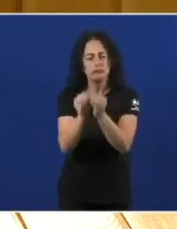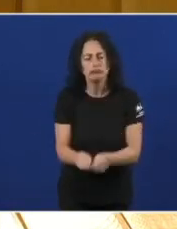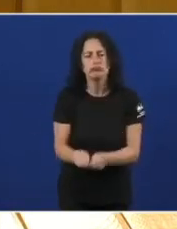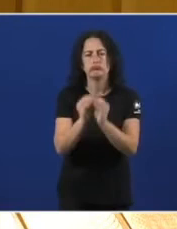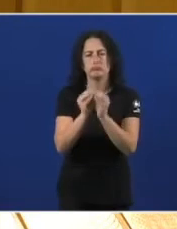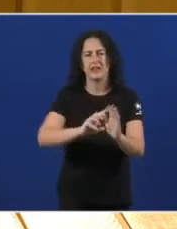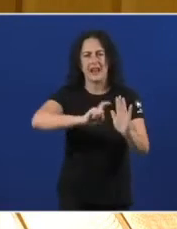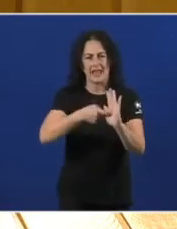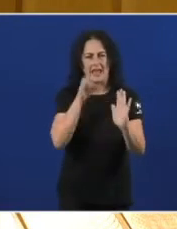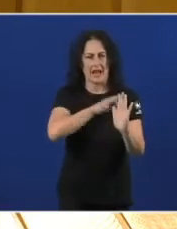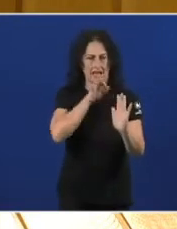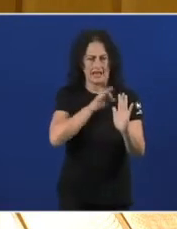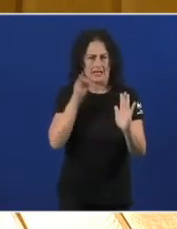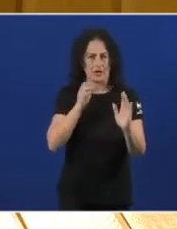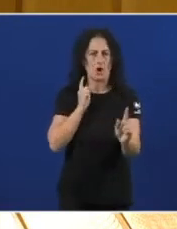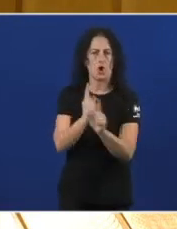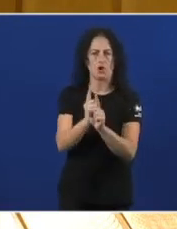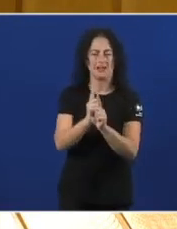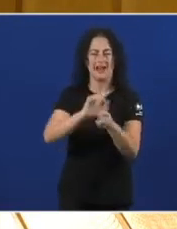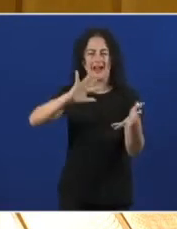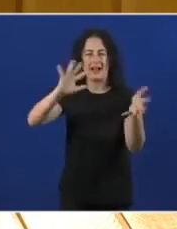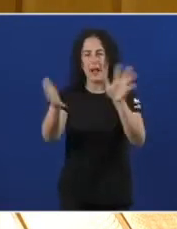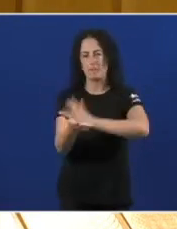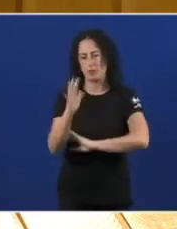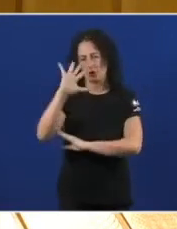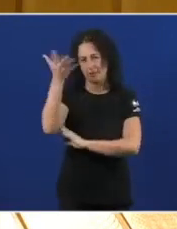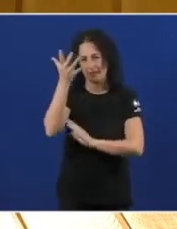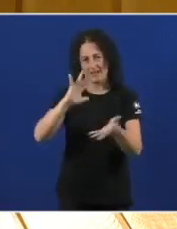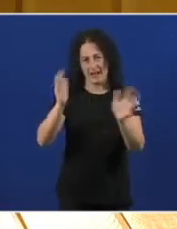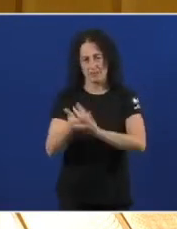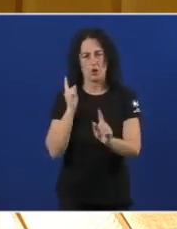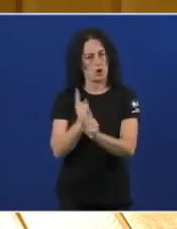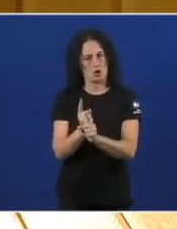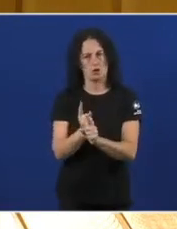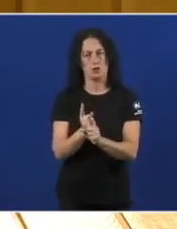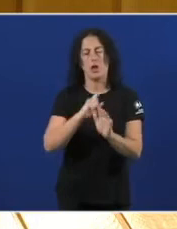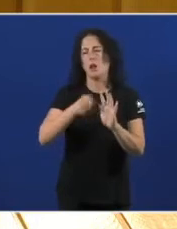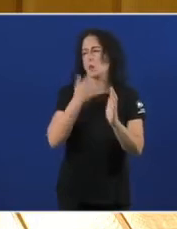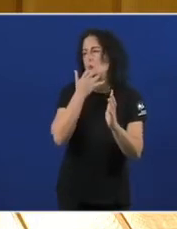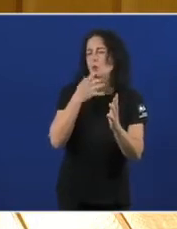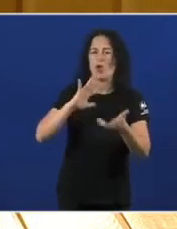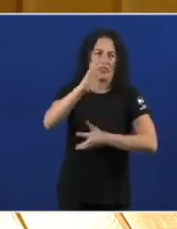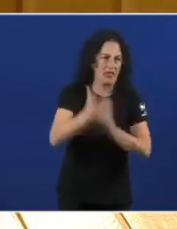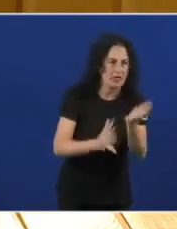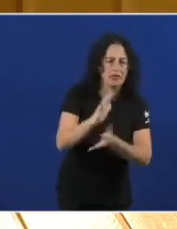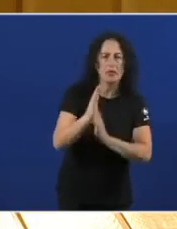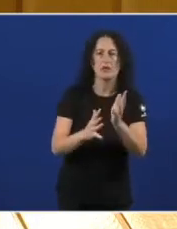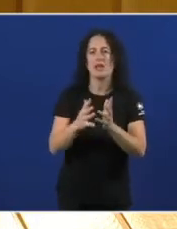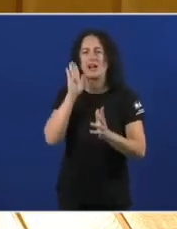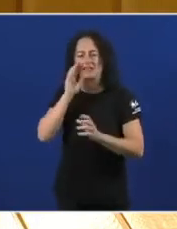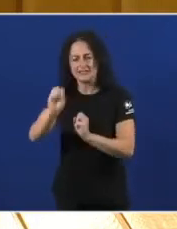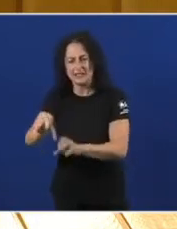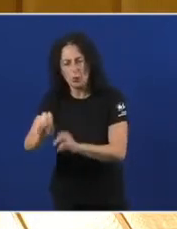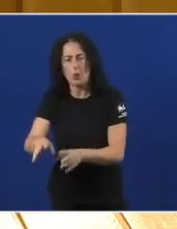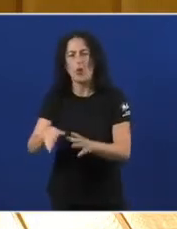Dunha lei galega Contra o cambio Climático Unha lei Que ten que abordar Cuestións Como os incendios Os residuos A xenda